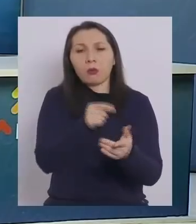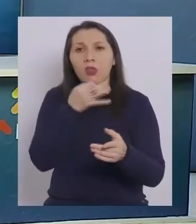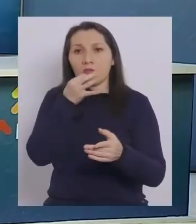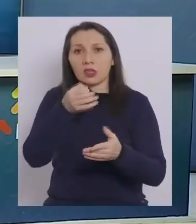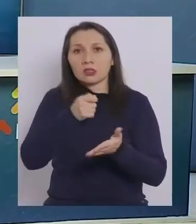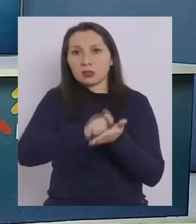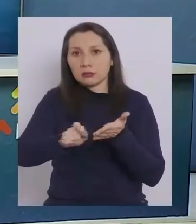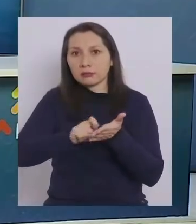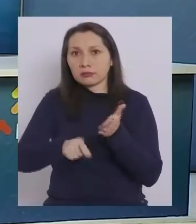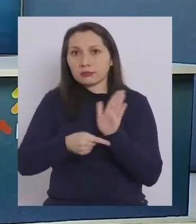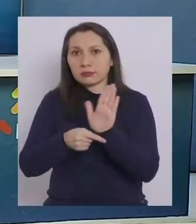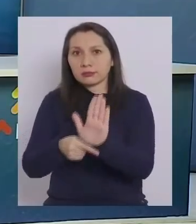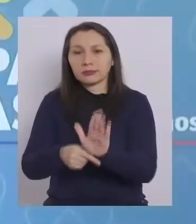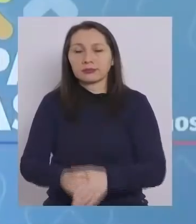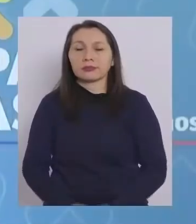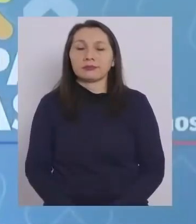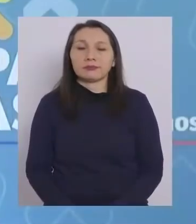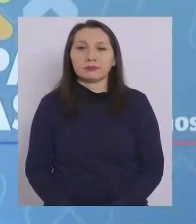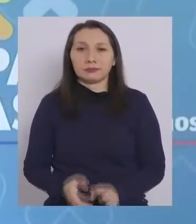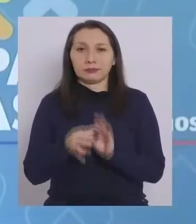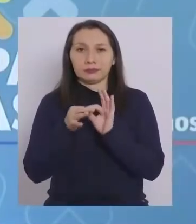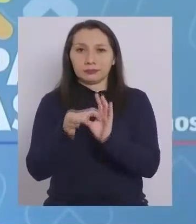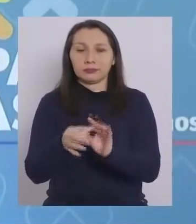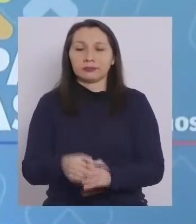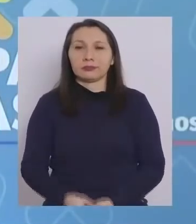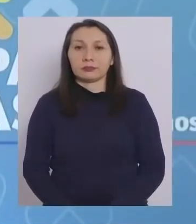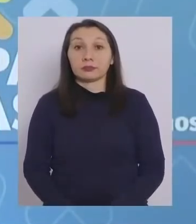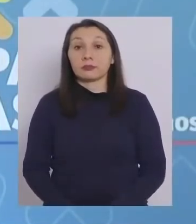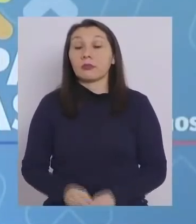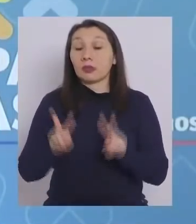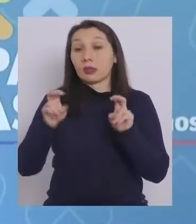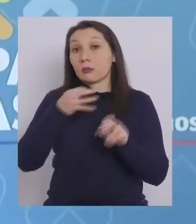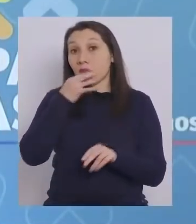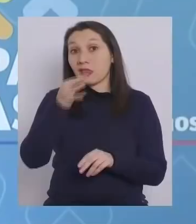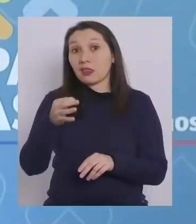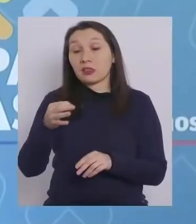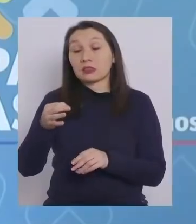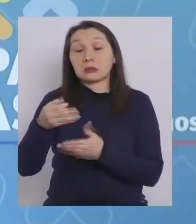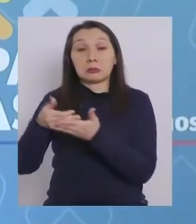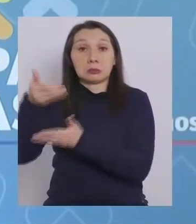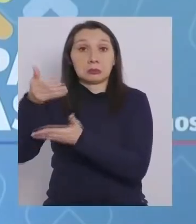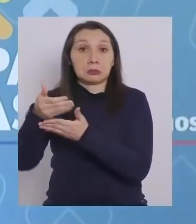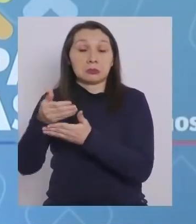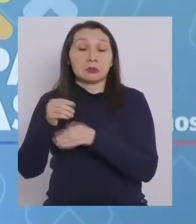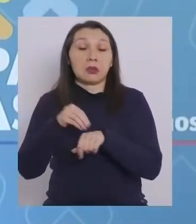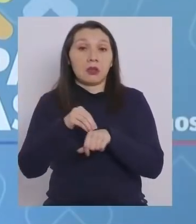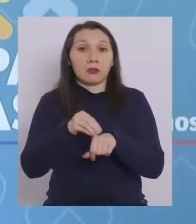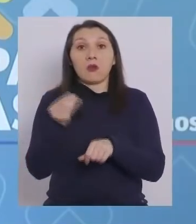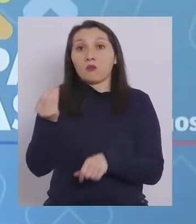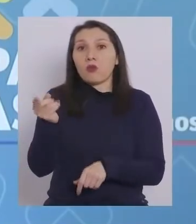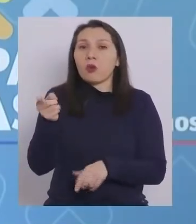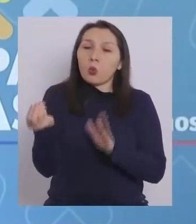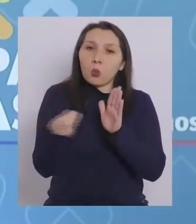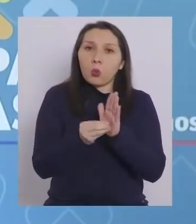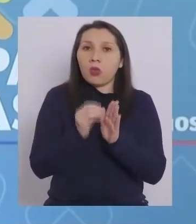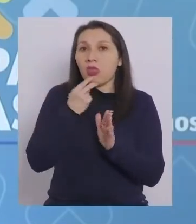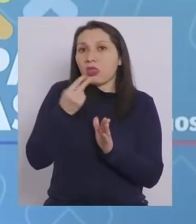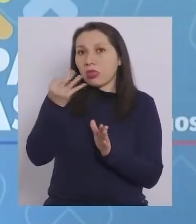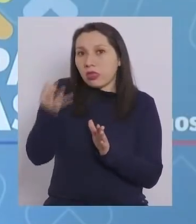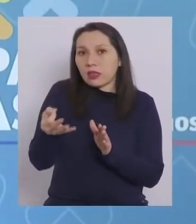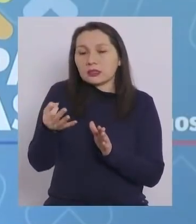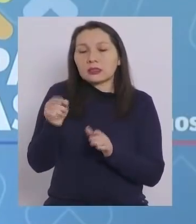nota. Muchas gracias. Según señala la nota, me parece bien que usted refuerce eso.